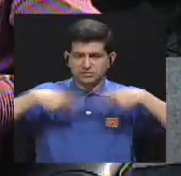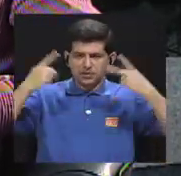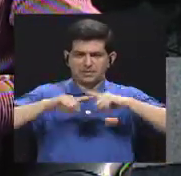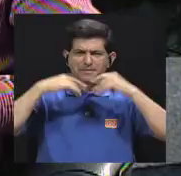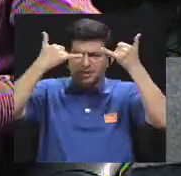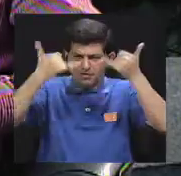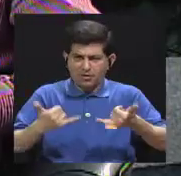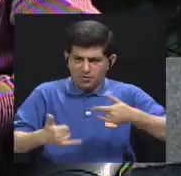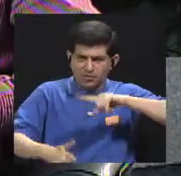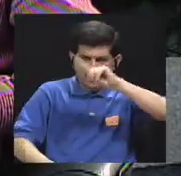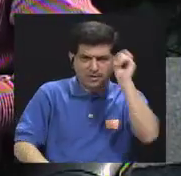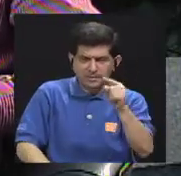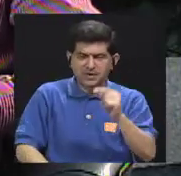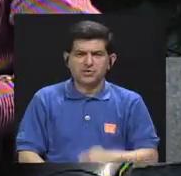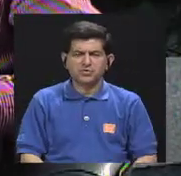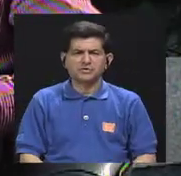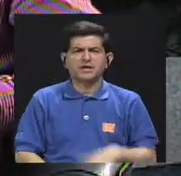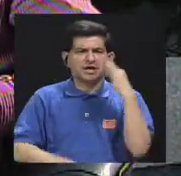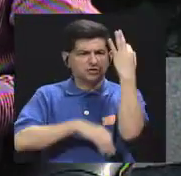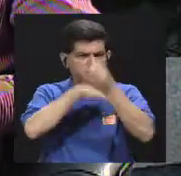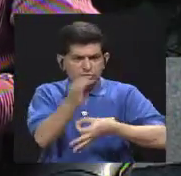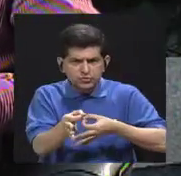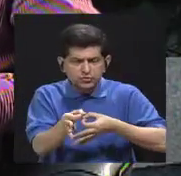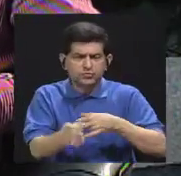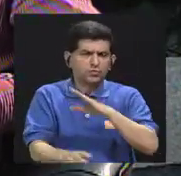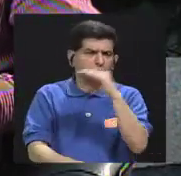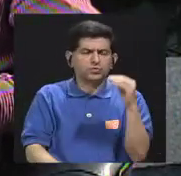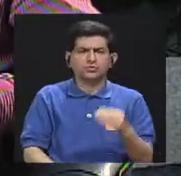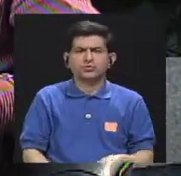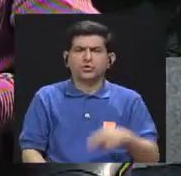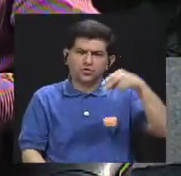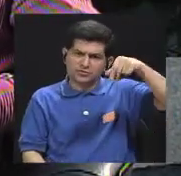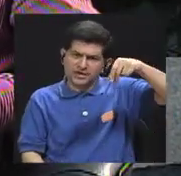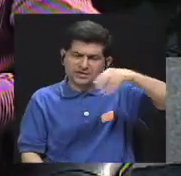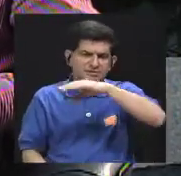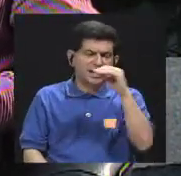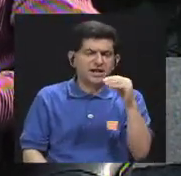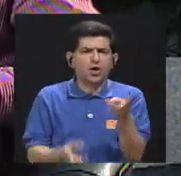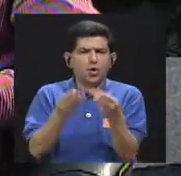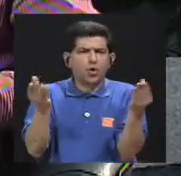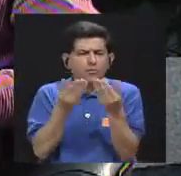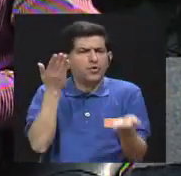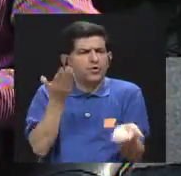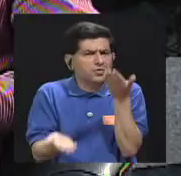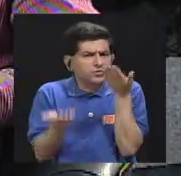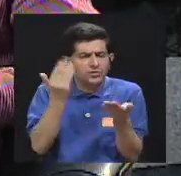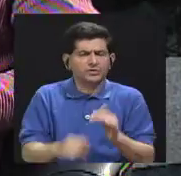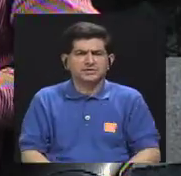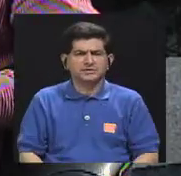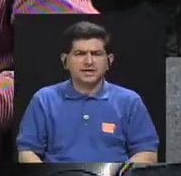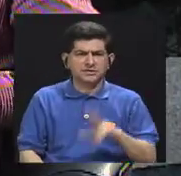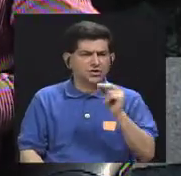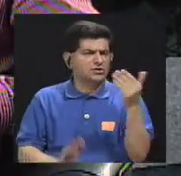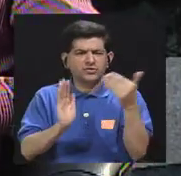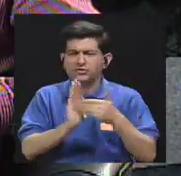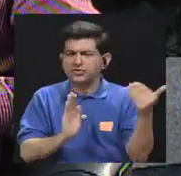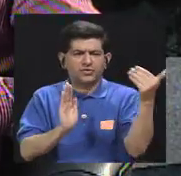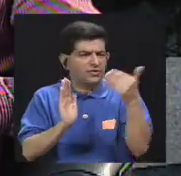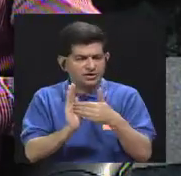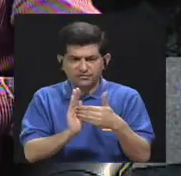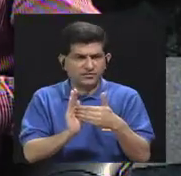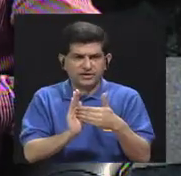si en este momento existen sustitutos o de la sal o algún tipo de producto que no produzca tanto